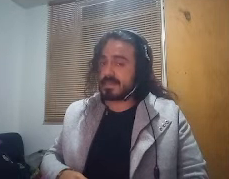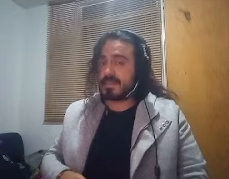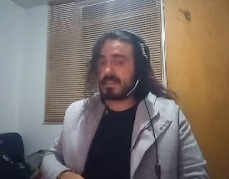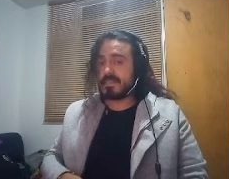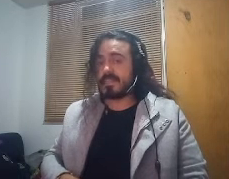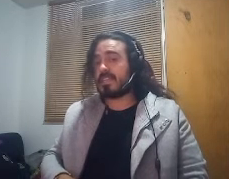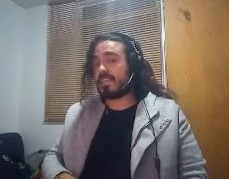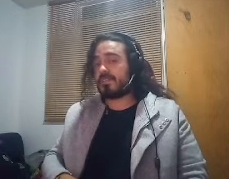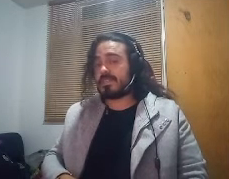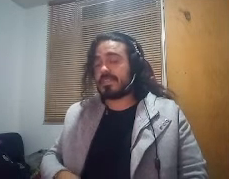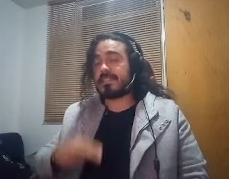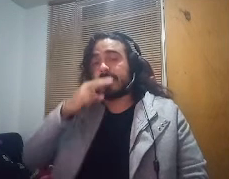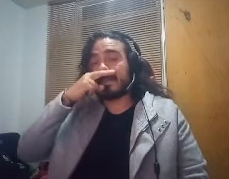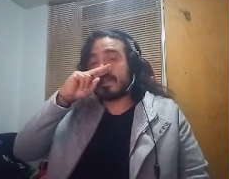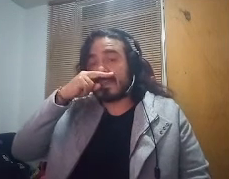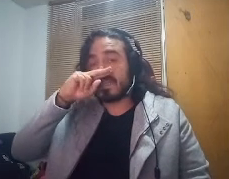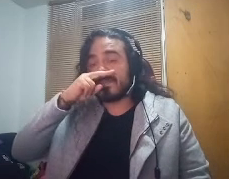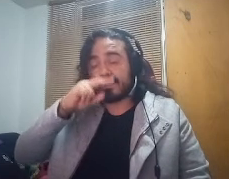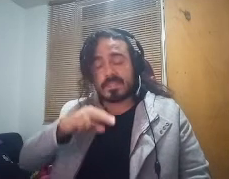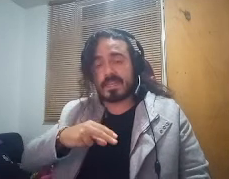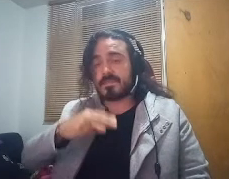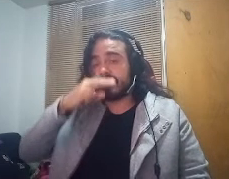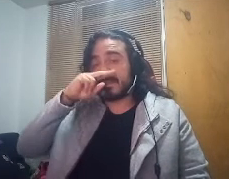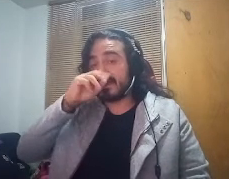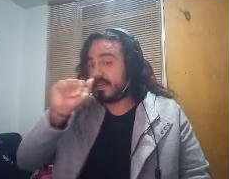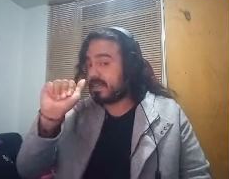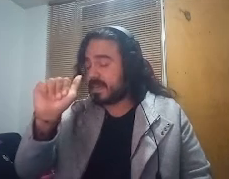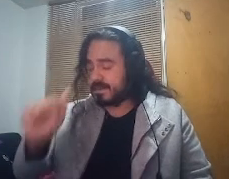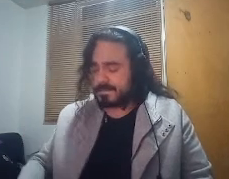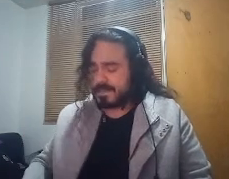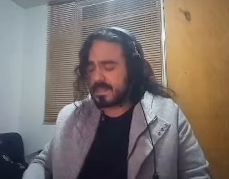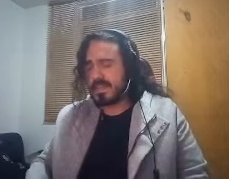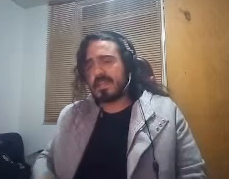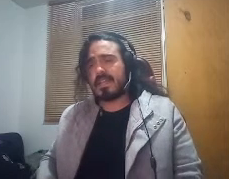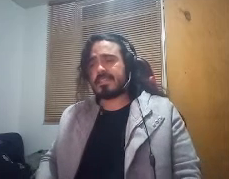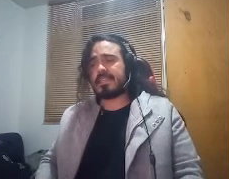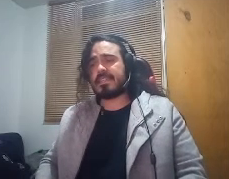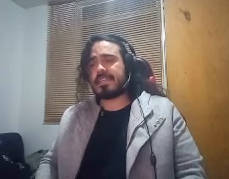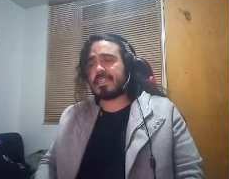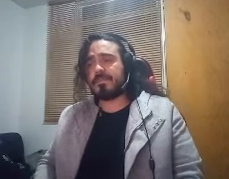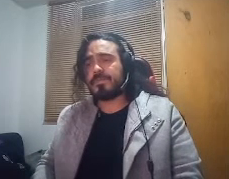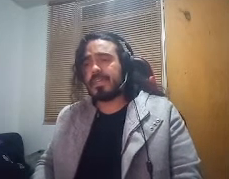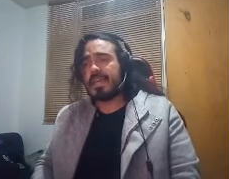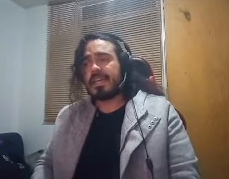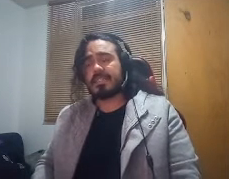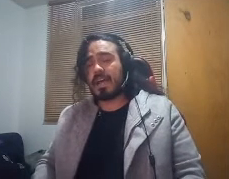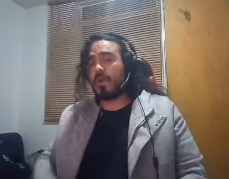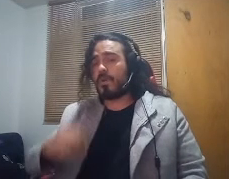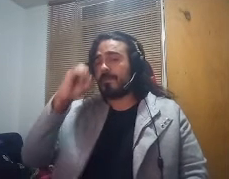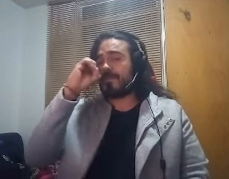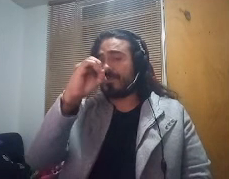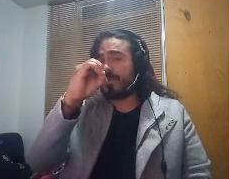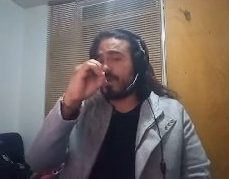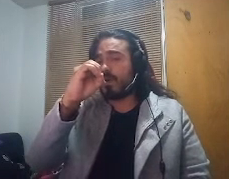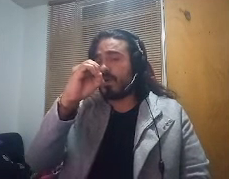esa letra si niño se dice así niño en este caso es niña la siguiente que tenemos es la